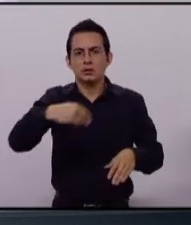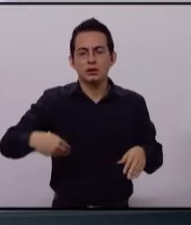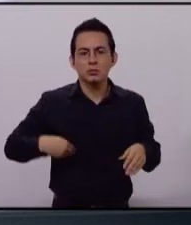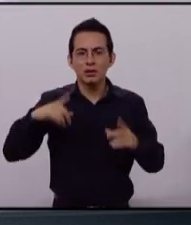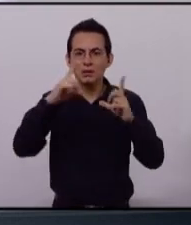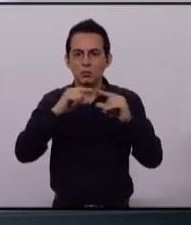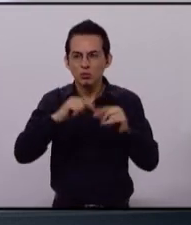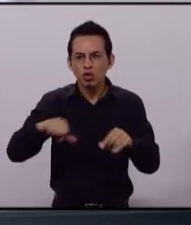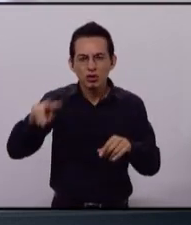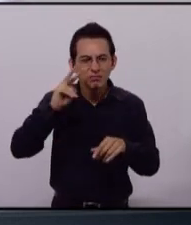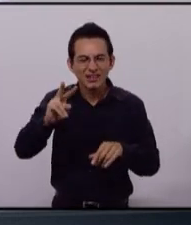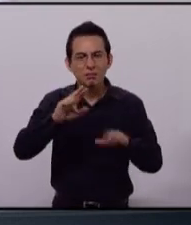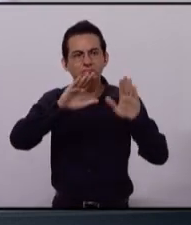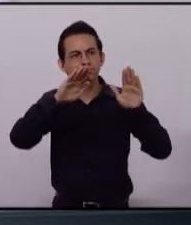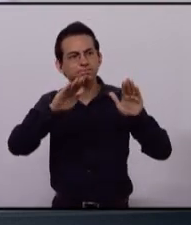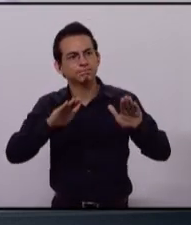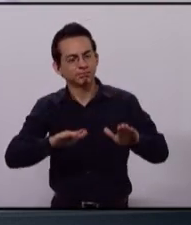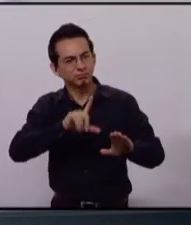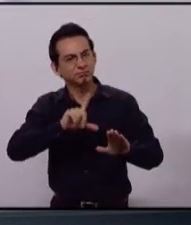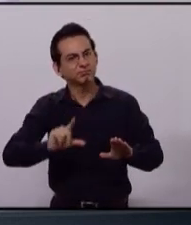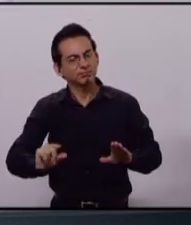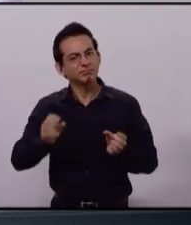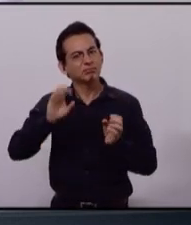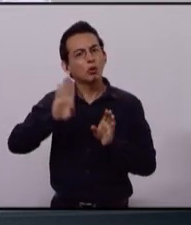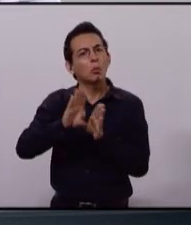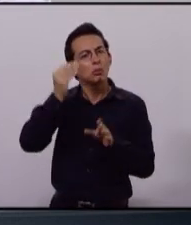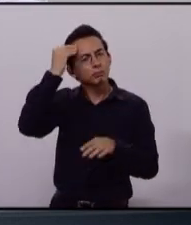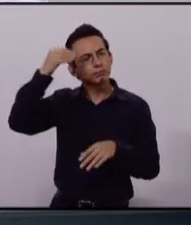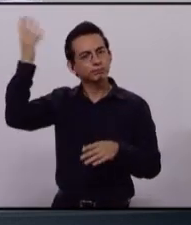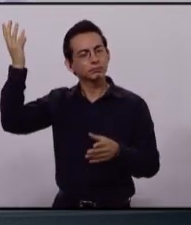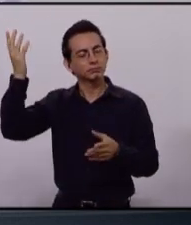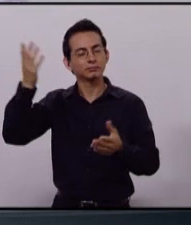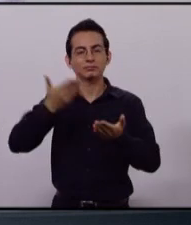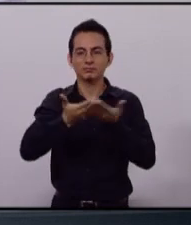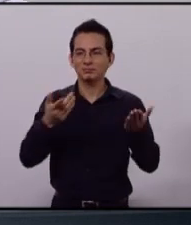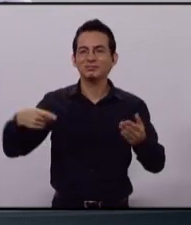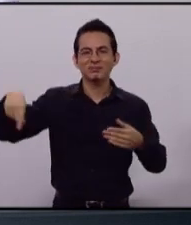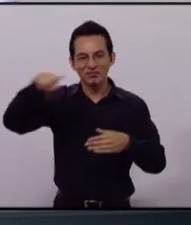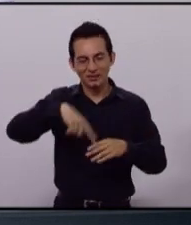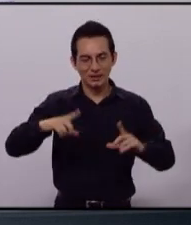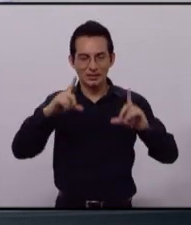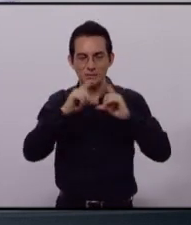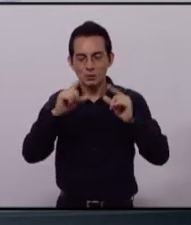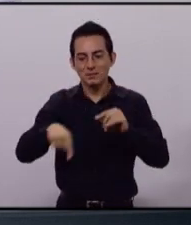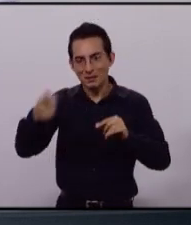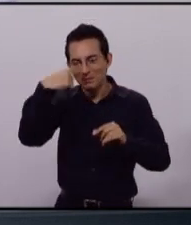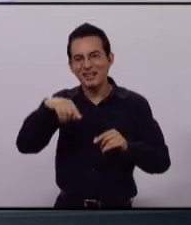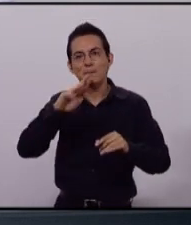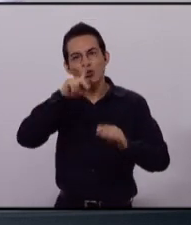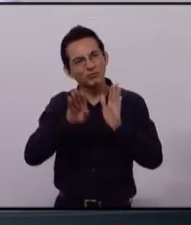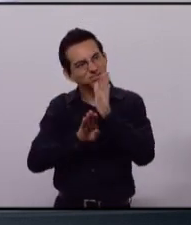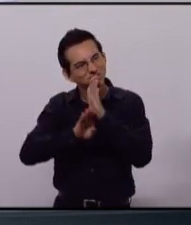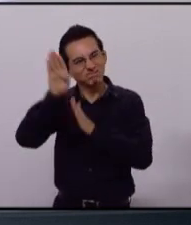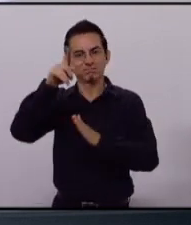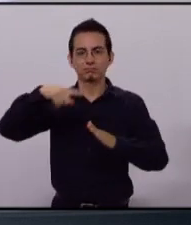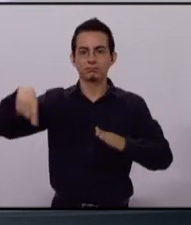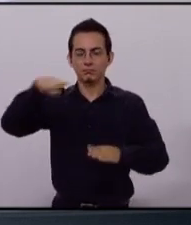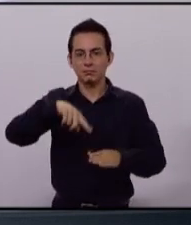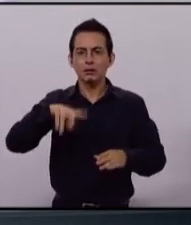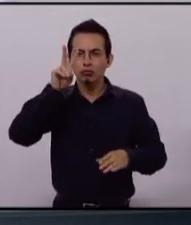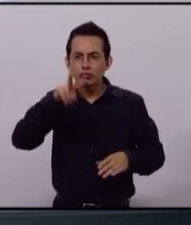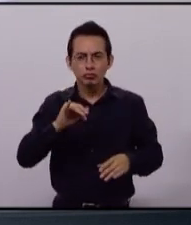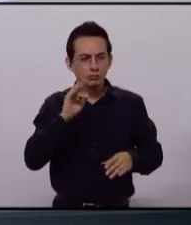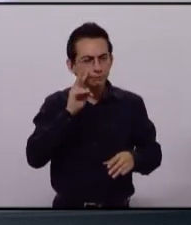que lo están abandonando. Los zapopanos que aporten para el crecimiento. Zapopan genera un